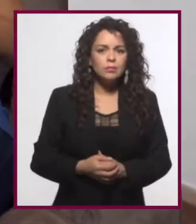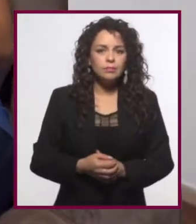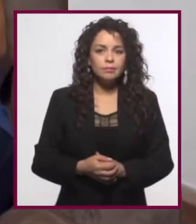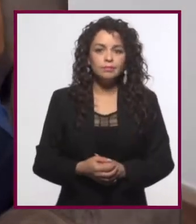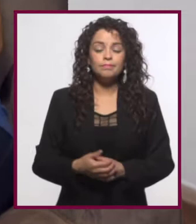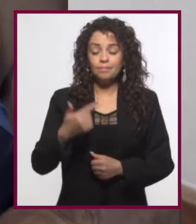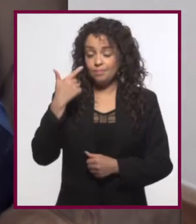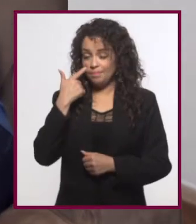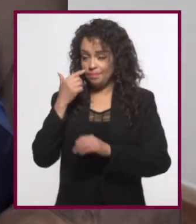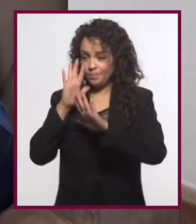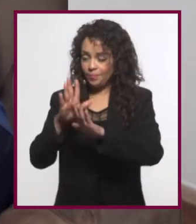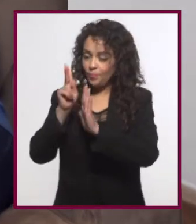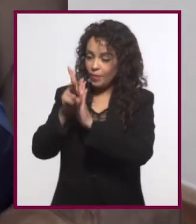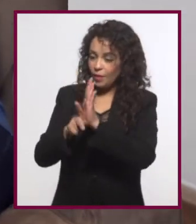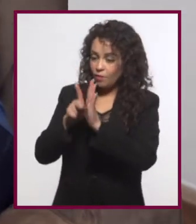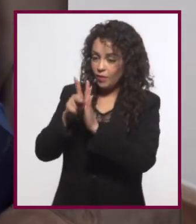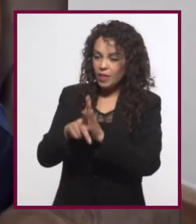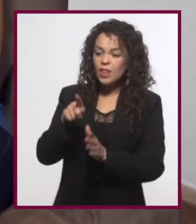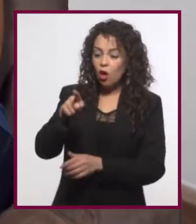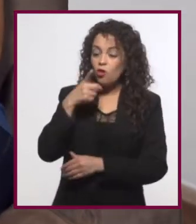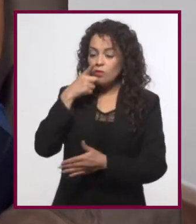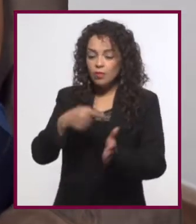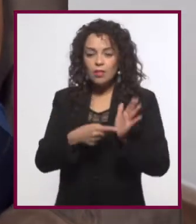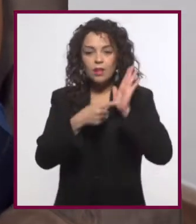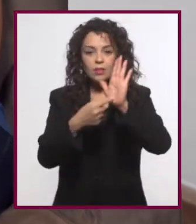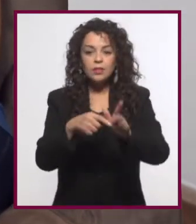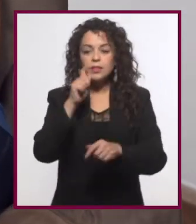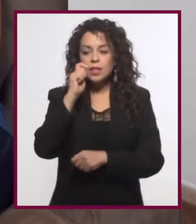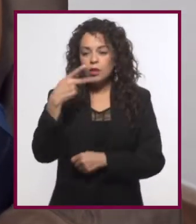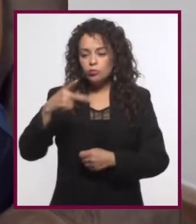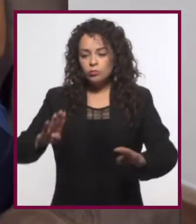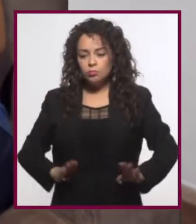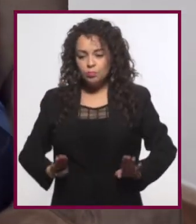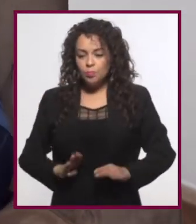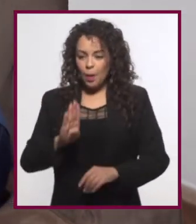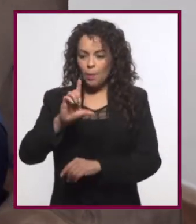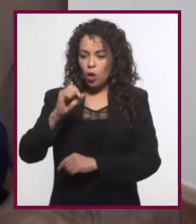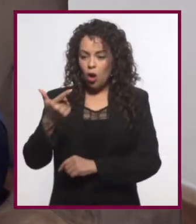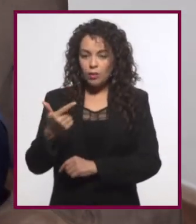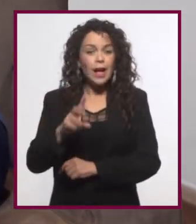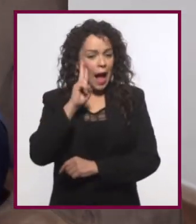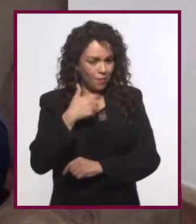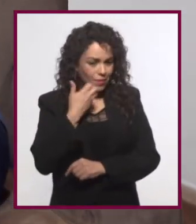Mira, encontré un video sobre las características que tienen ahora los blogs. Javier.